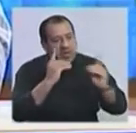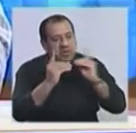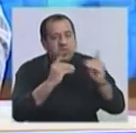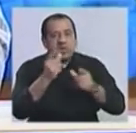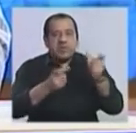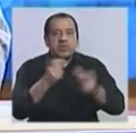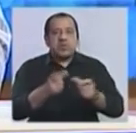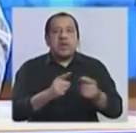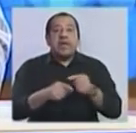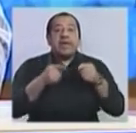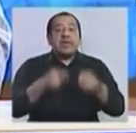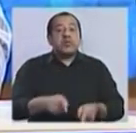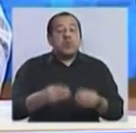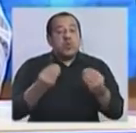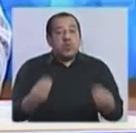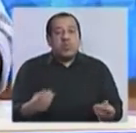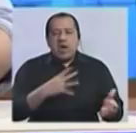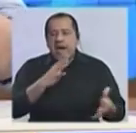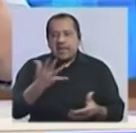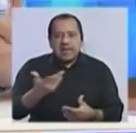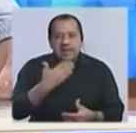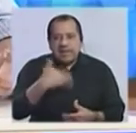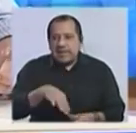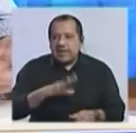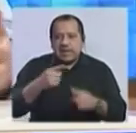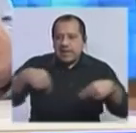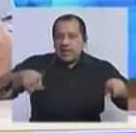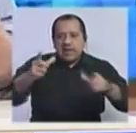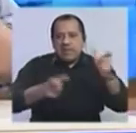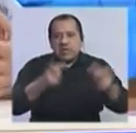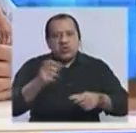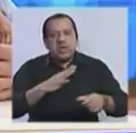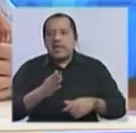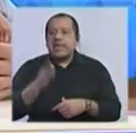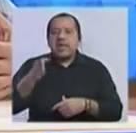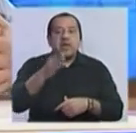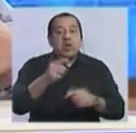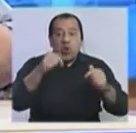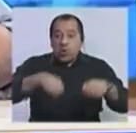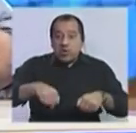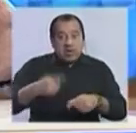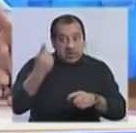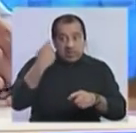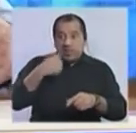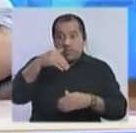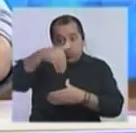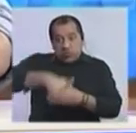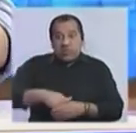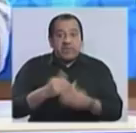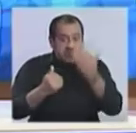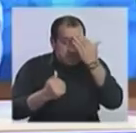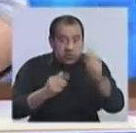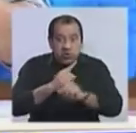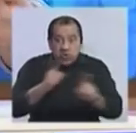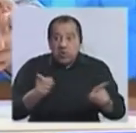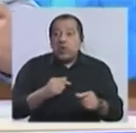Eso pasa por entender que a esa gente a la cual uno tiene que ir, hoy no votó al Frente Amplio, votó al Partido Colorado, votó al Partido